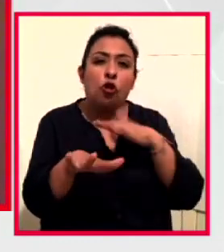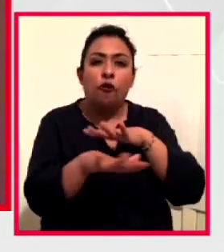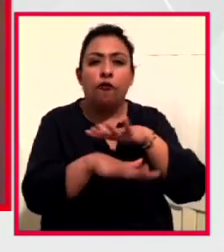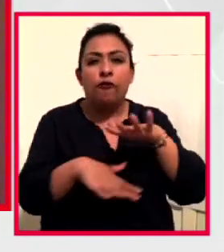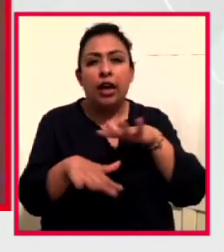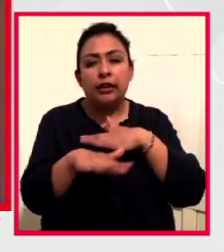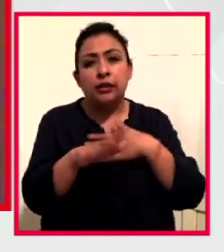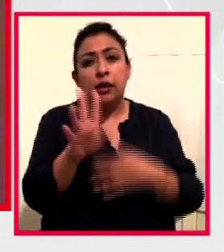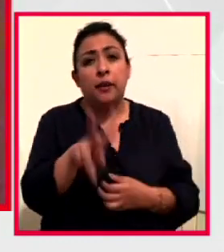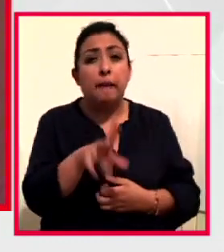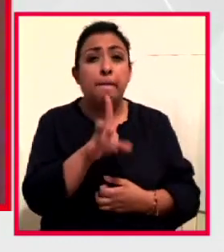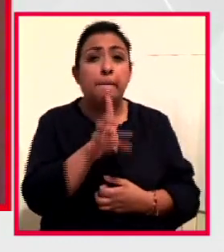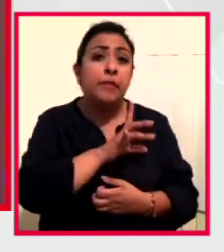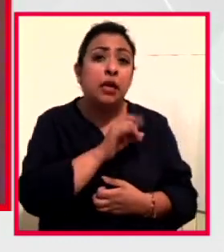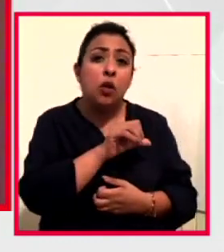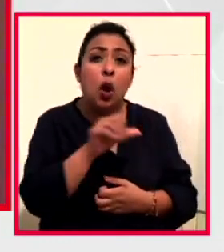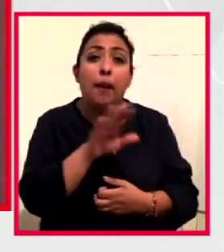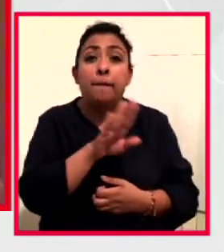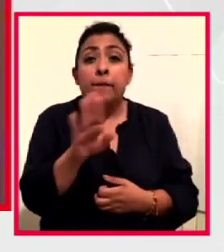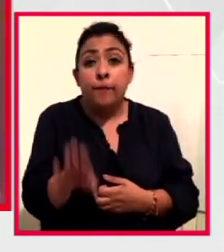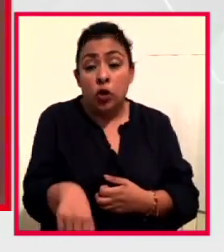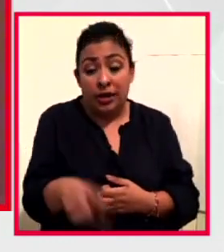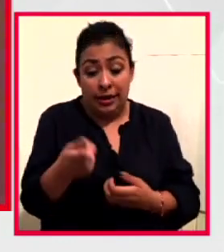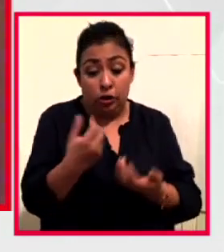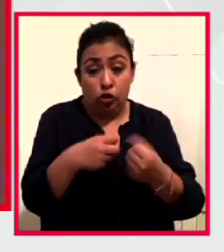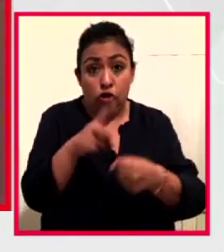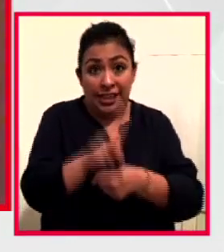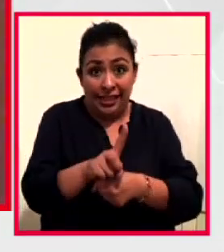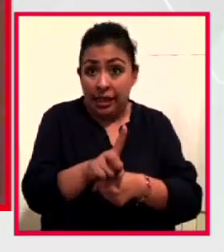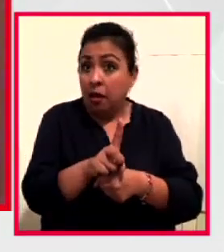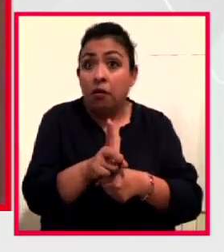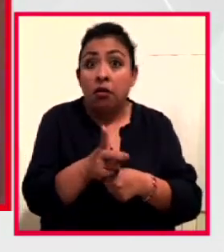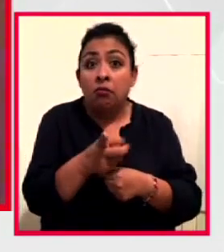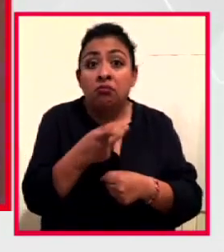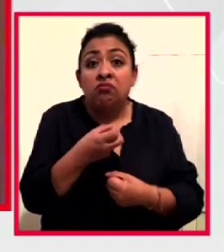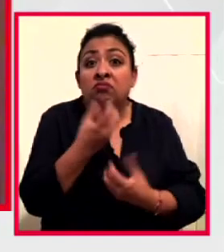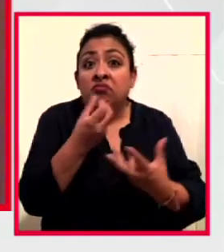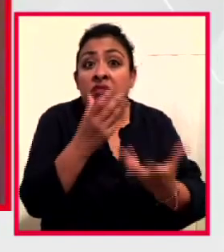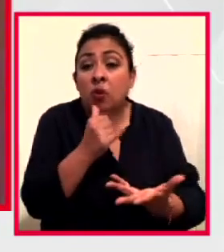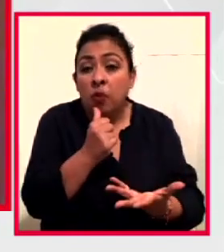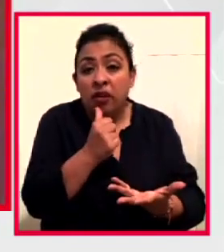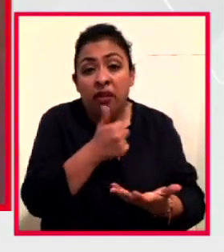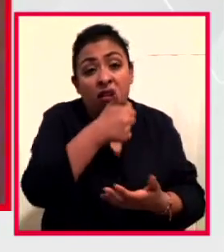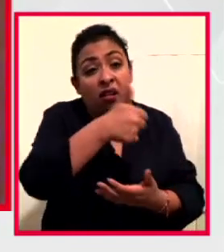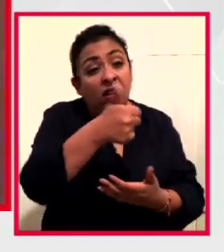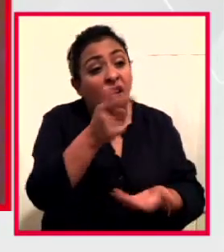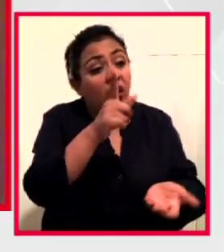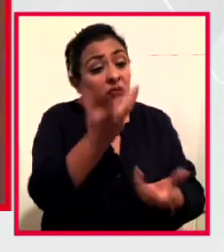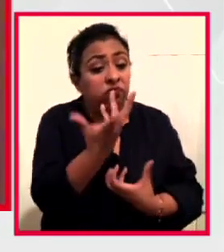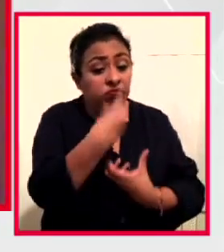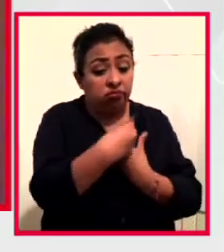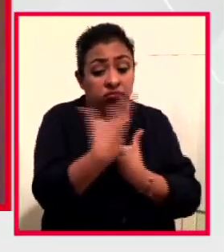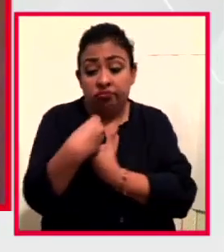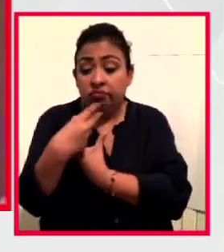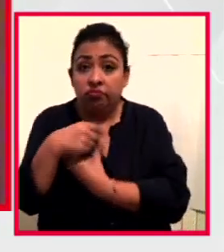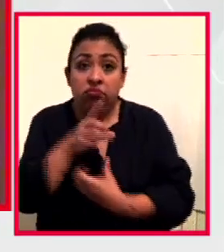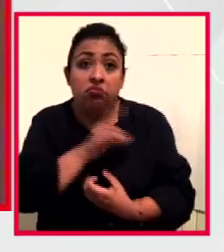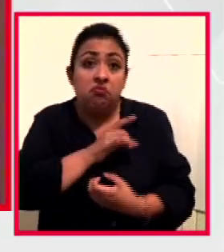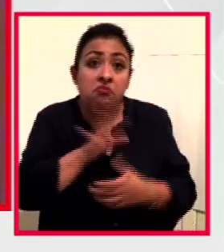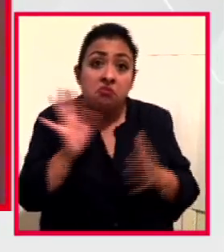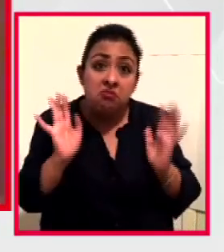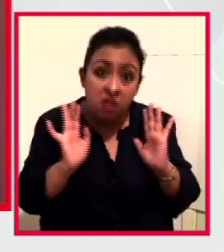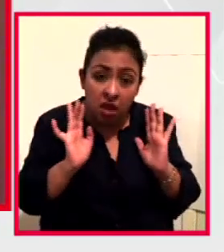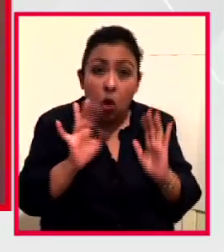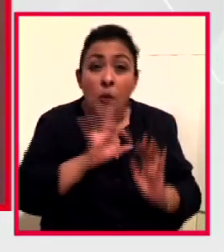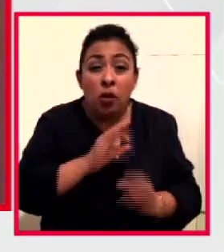un miedo a la muerte, y en una sociedad en donde no se puede hablar, pues cada quien carga con su miedo como bien puede. Si pudiéramos hablar de